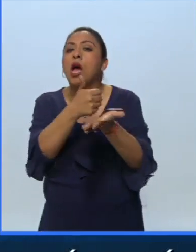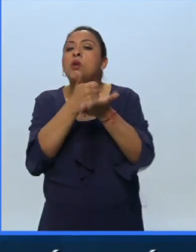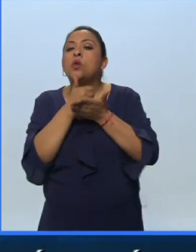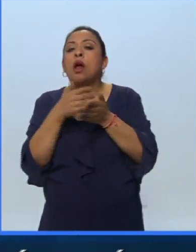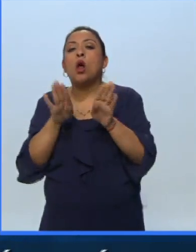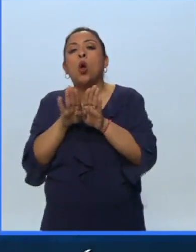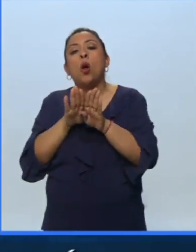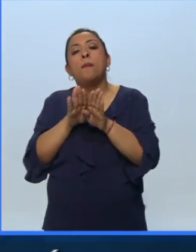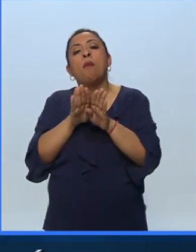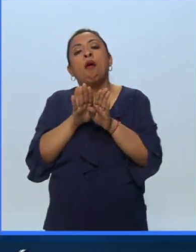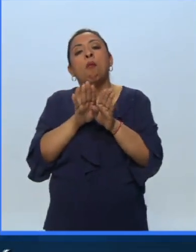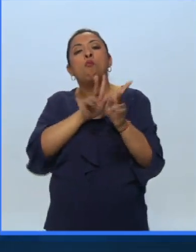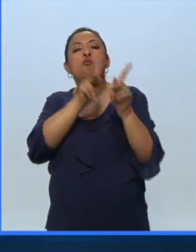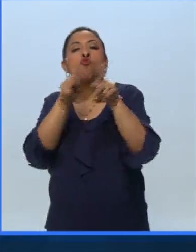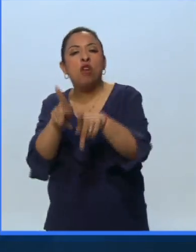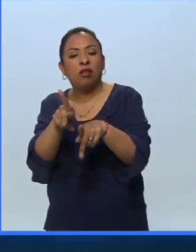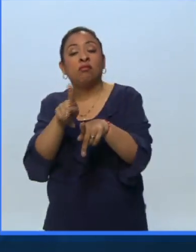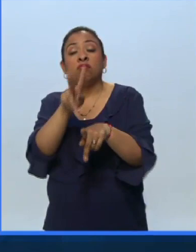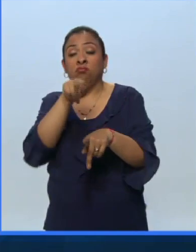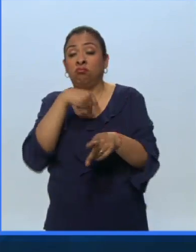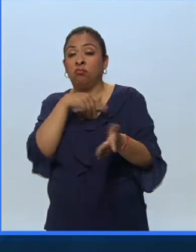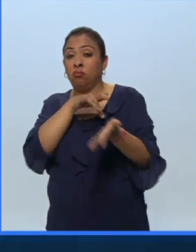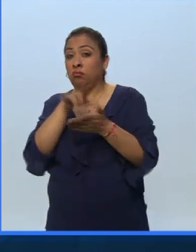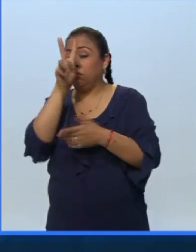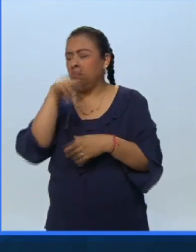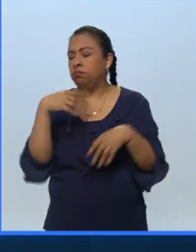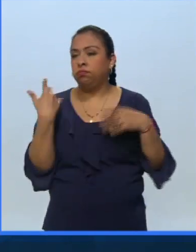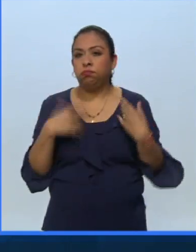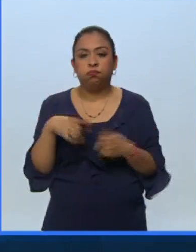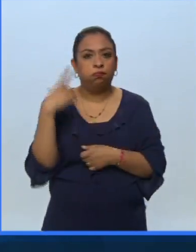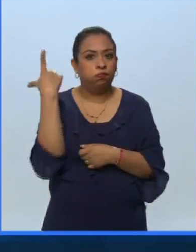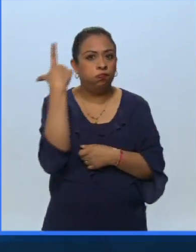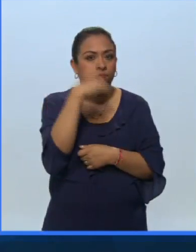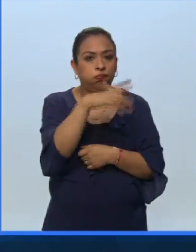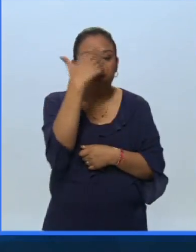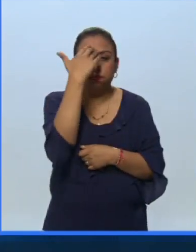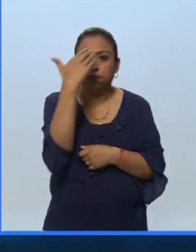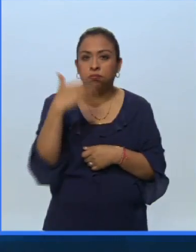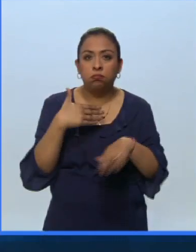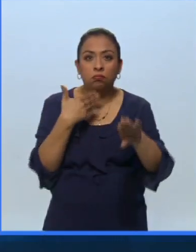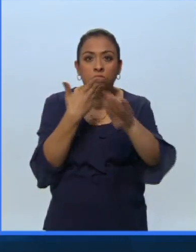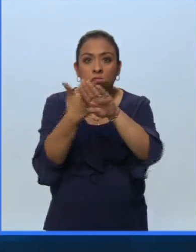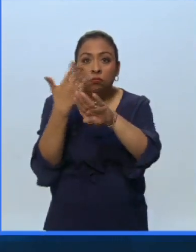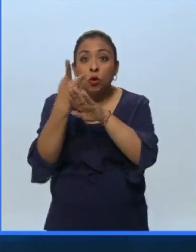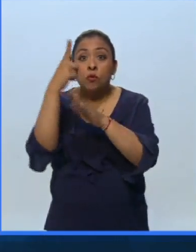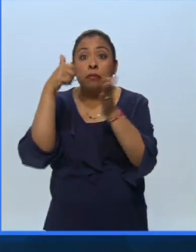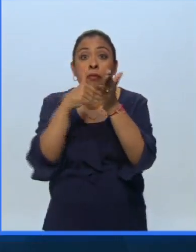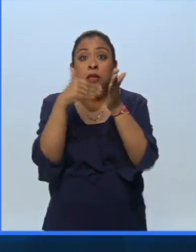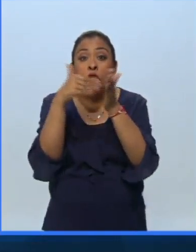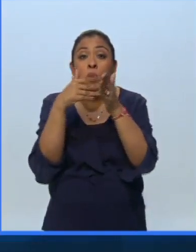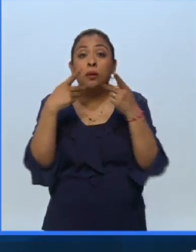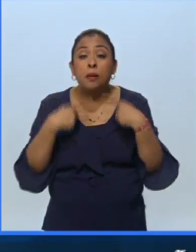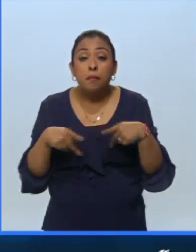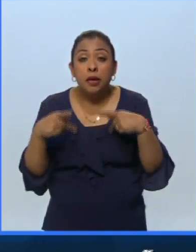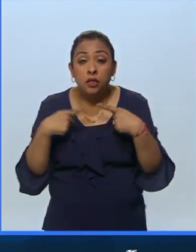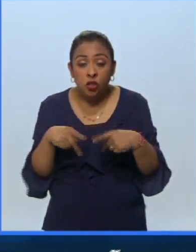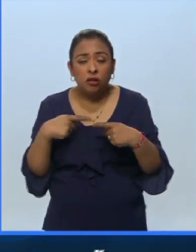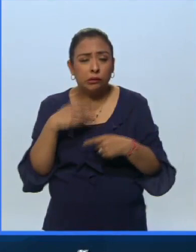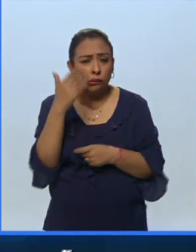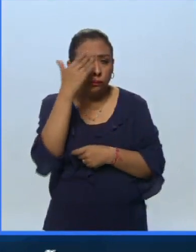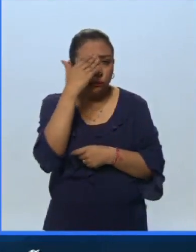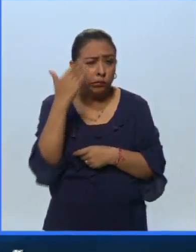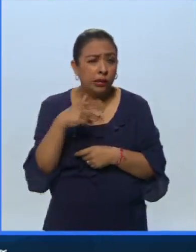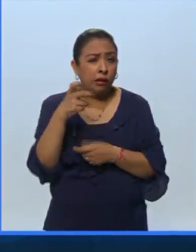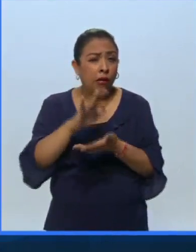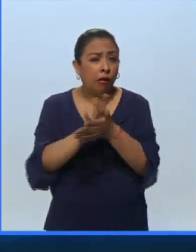intermediario de verdad, que es una cosa espantosa que afecta a más de un millón de personas eso se